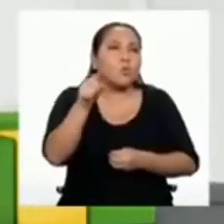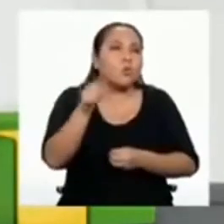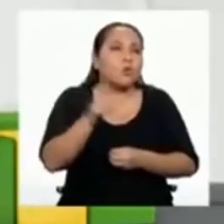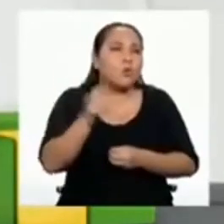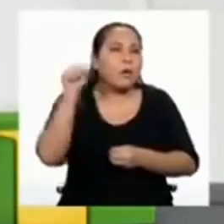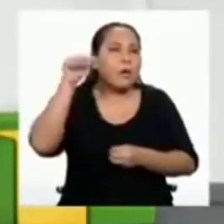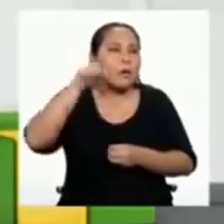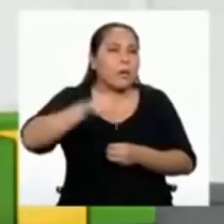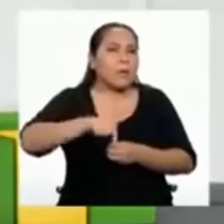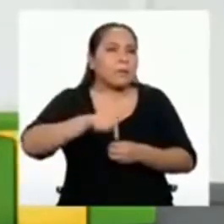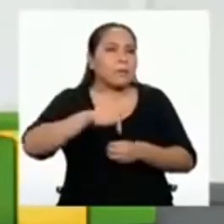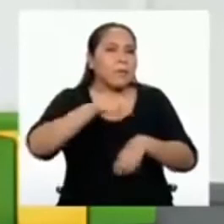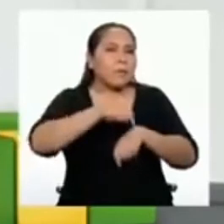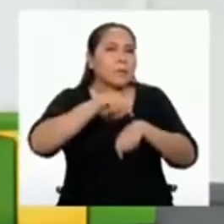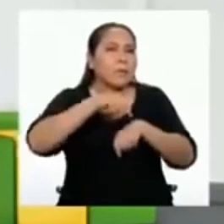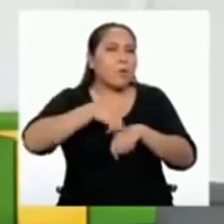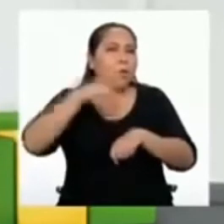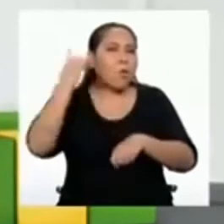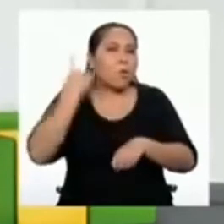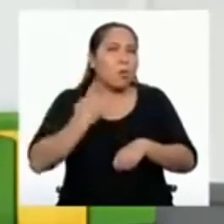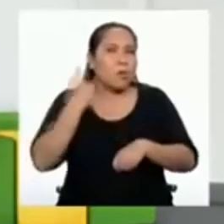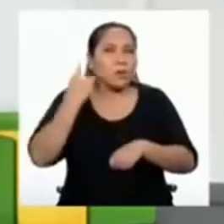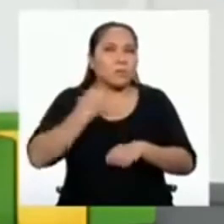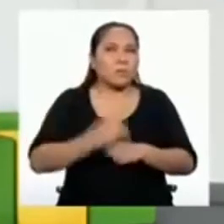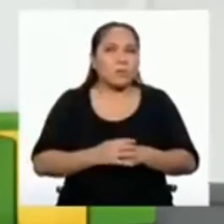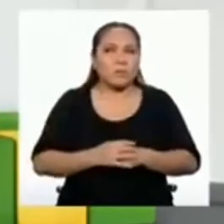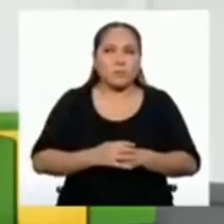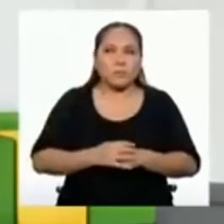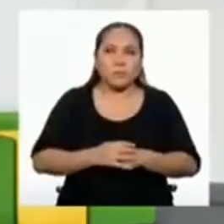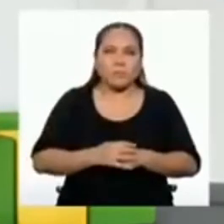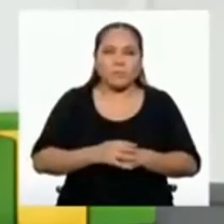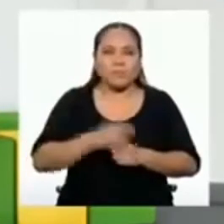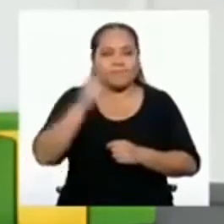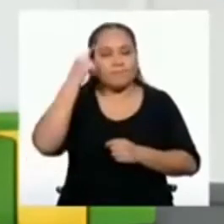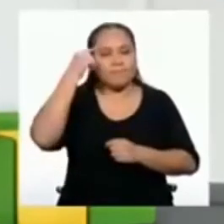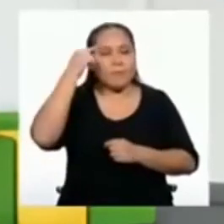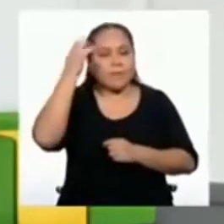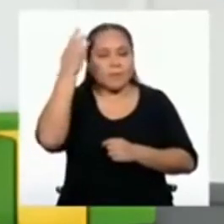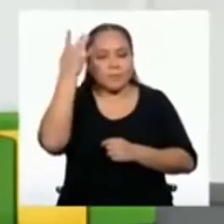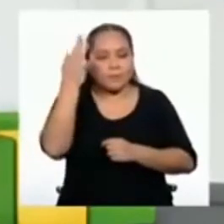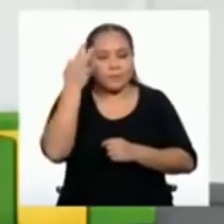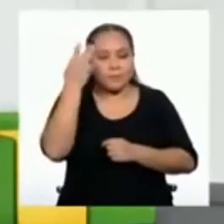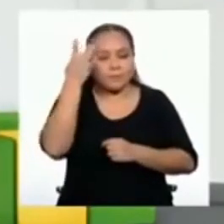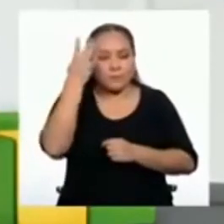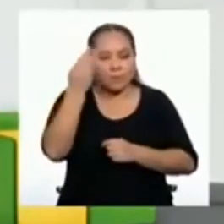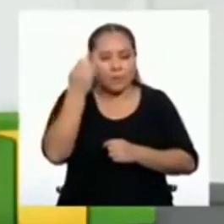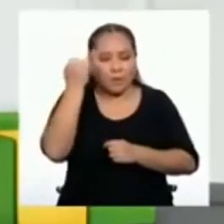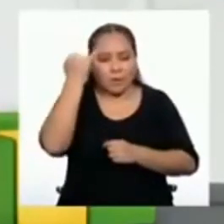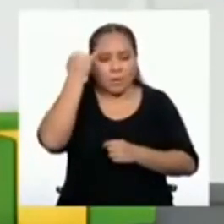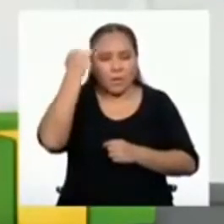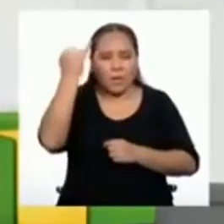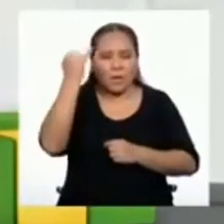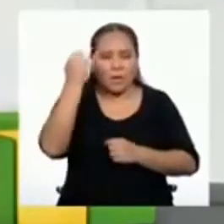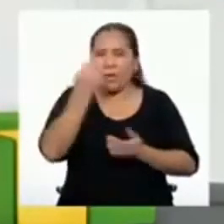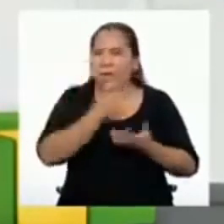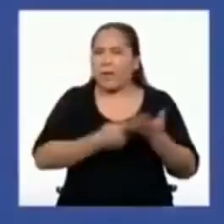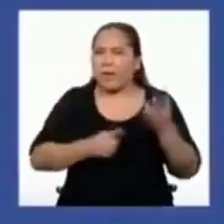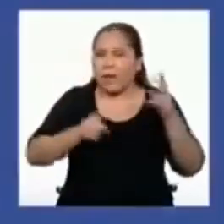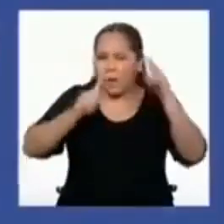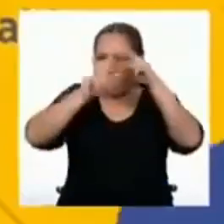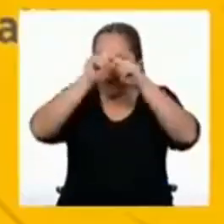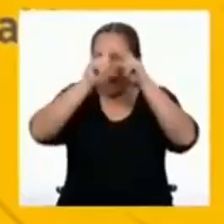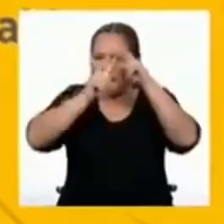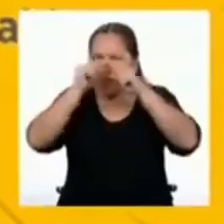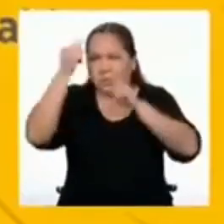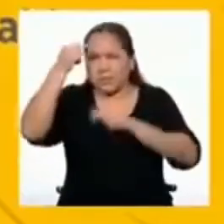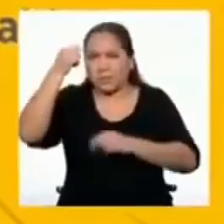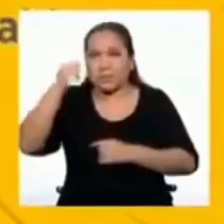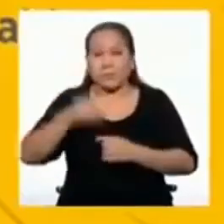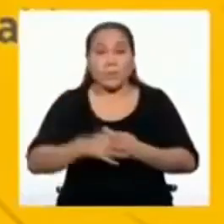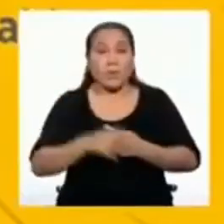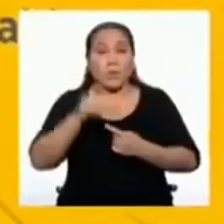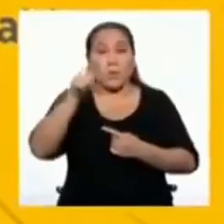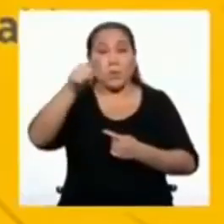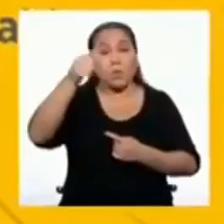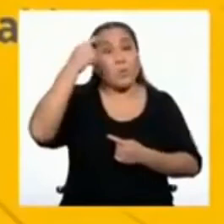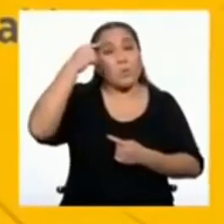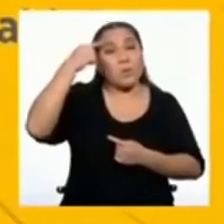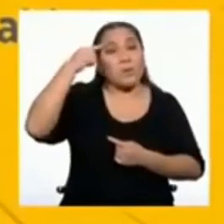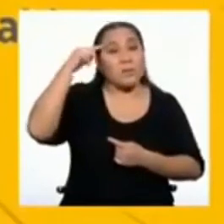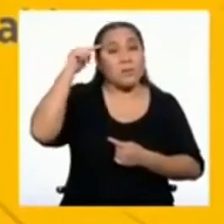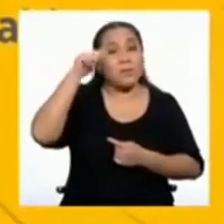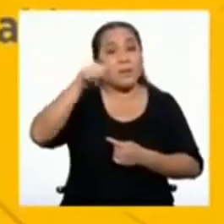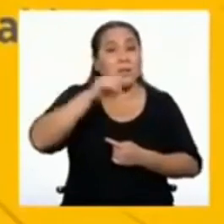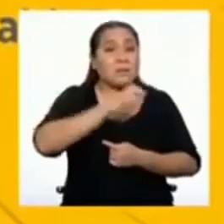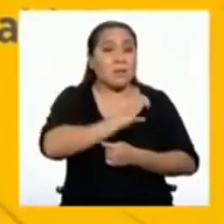durante este emergencia. Tómense unos cuantos segundos para imaginar qué es lo que se les viene a la cabeza. ¿Creen que estos